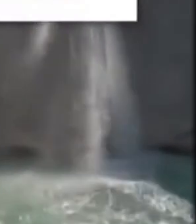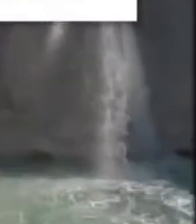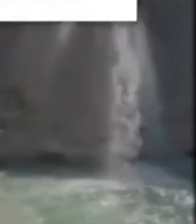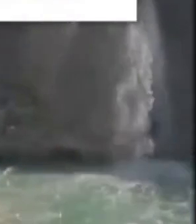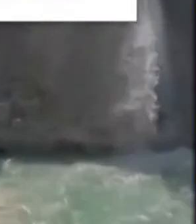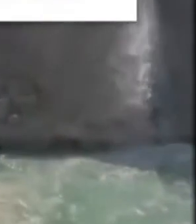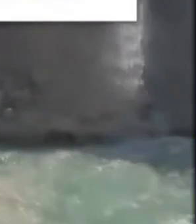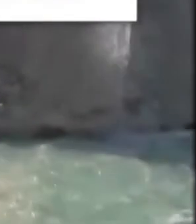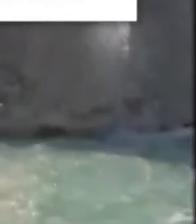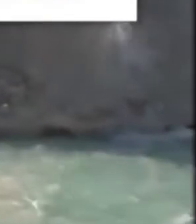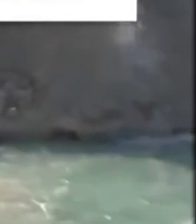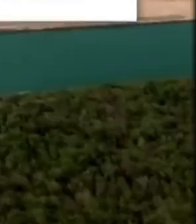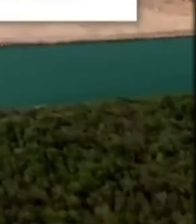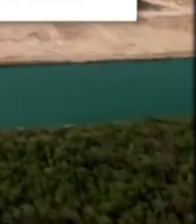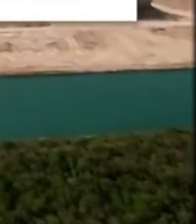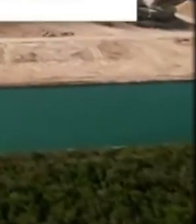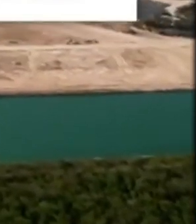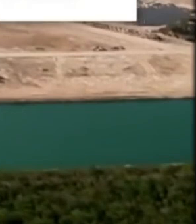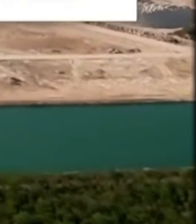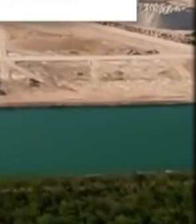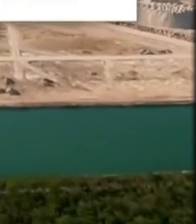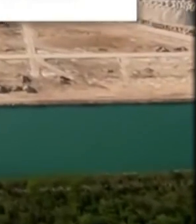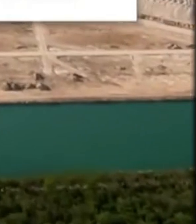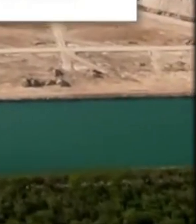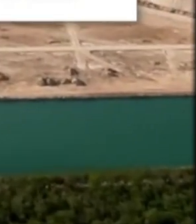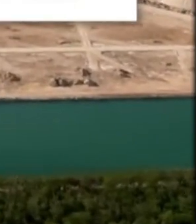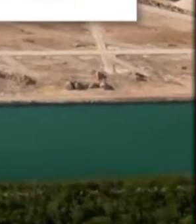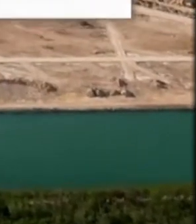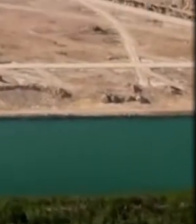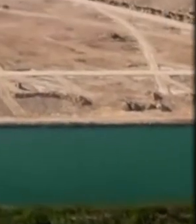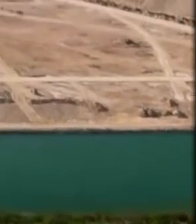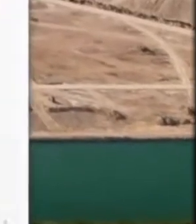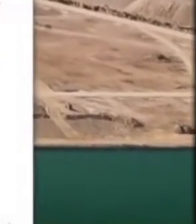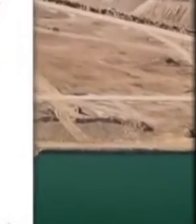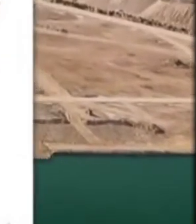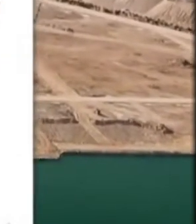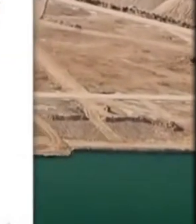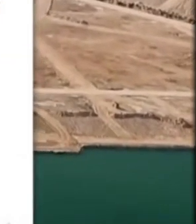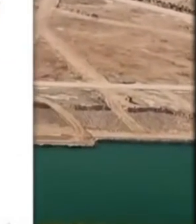fue como un cheque en blanco para extraer piedra caliza y llevarse un pedazo de nuestro país